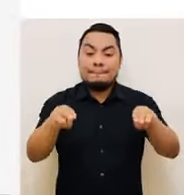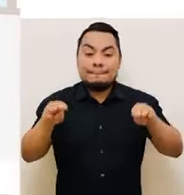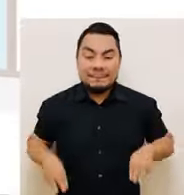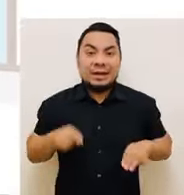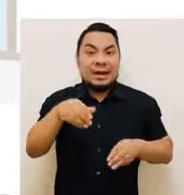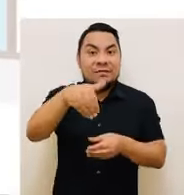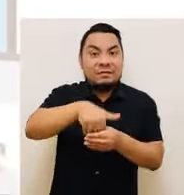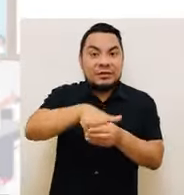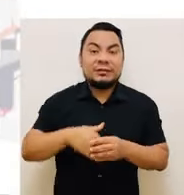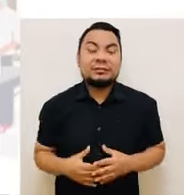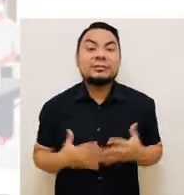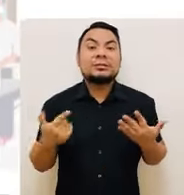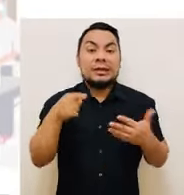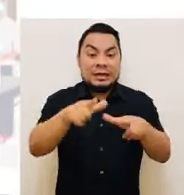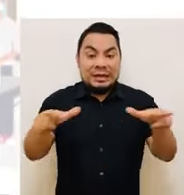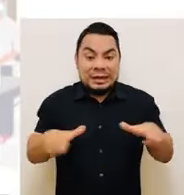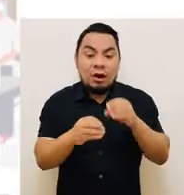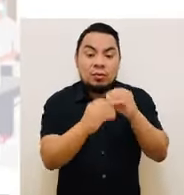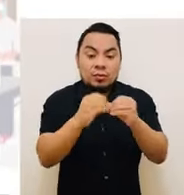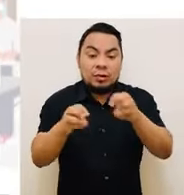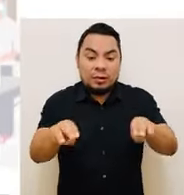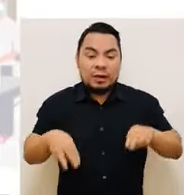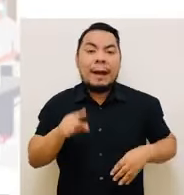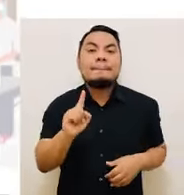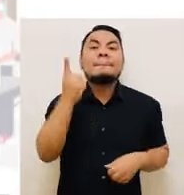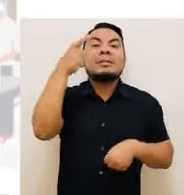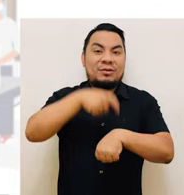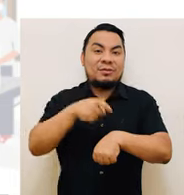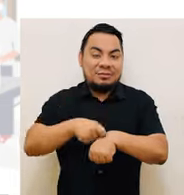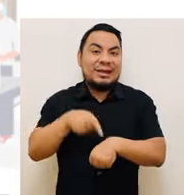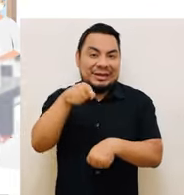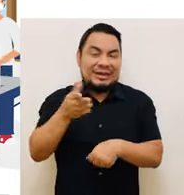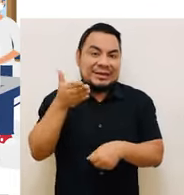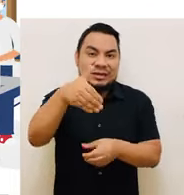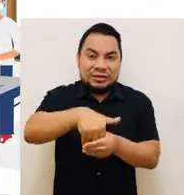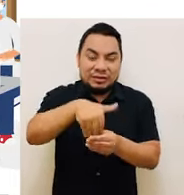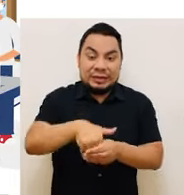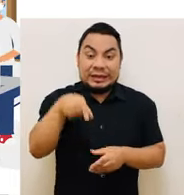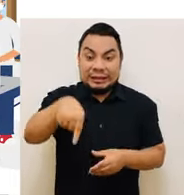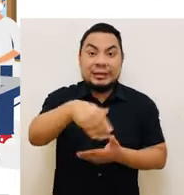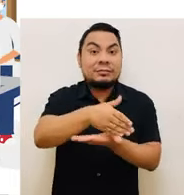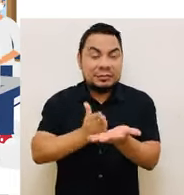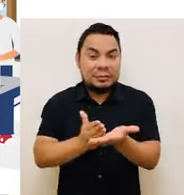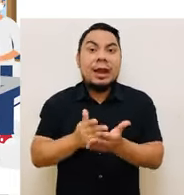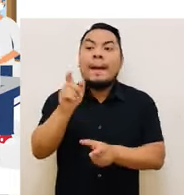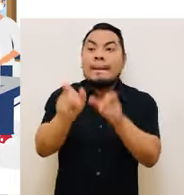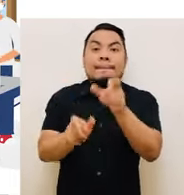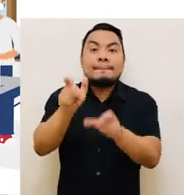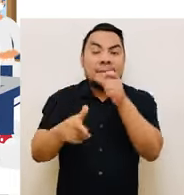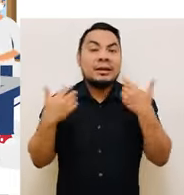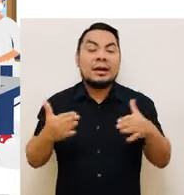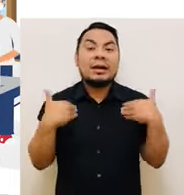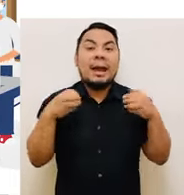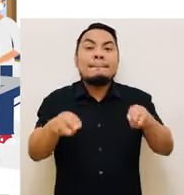la mesa de sufragio. La instalación es el primer momento de la jornada electoral. En esta parte, las personas que